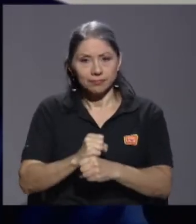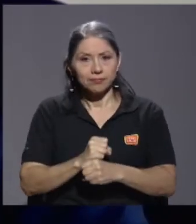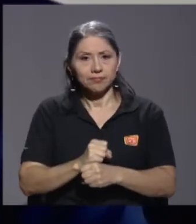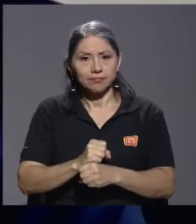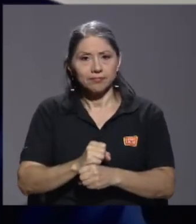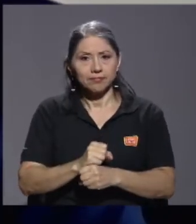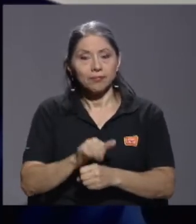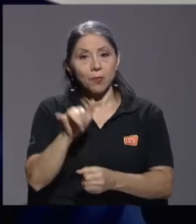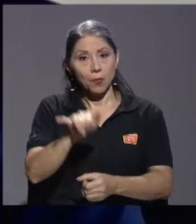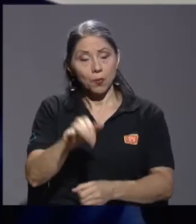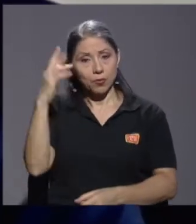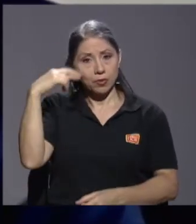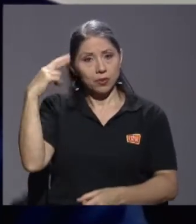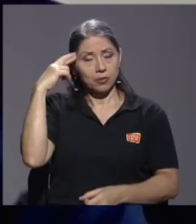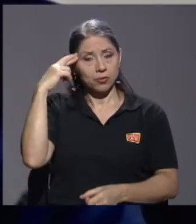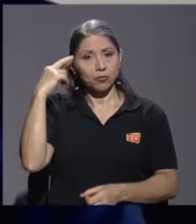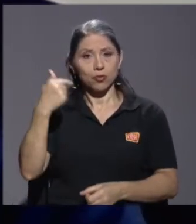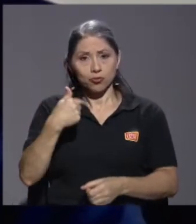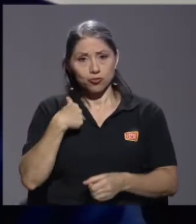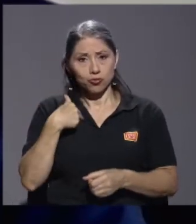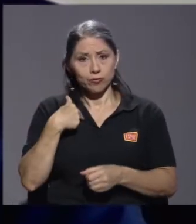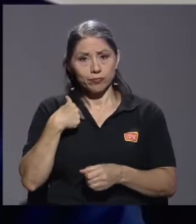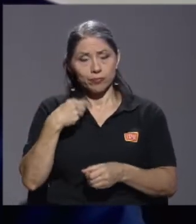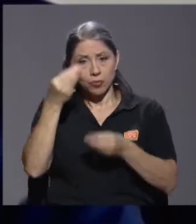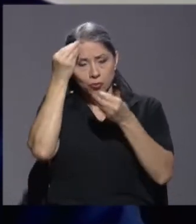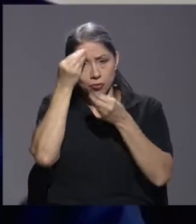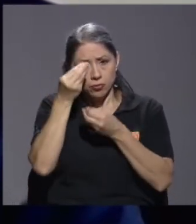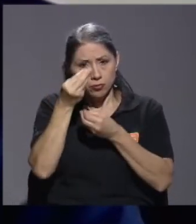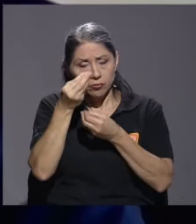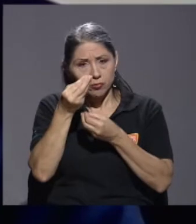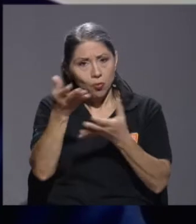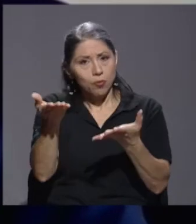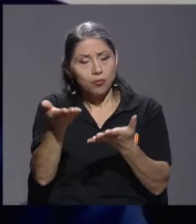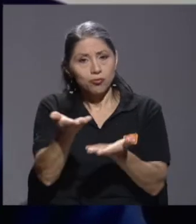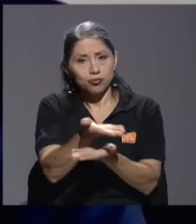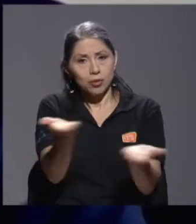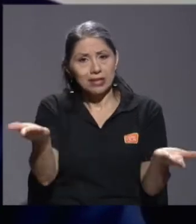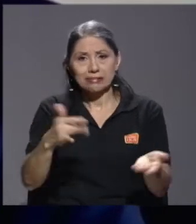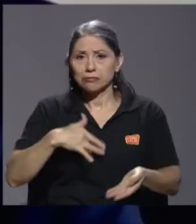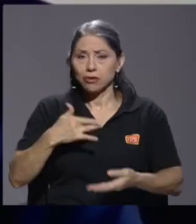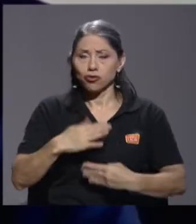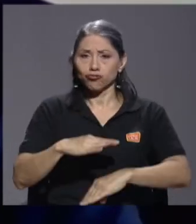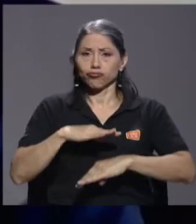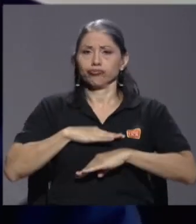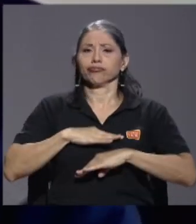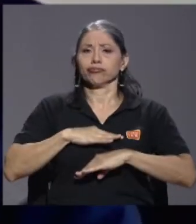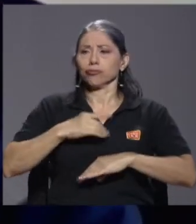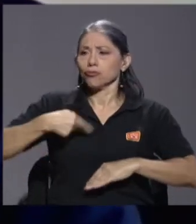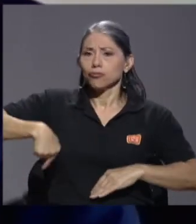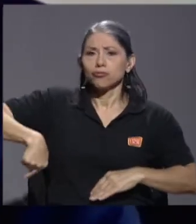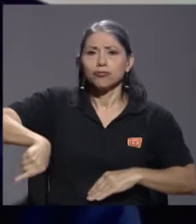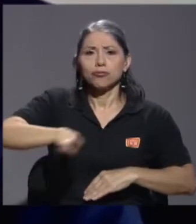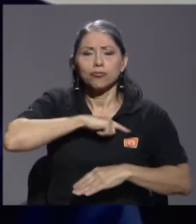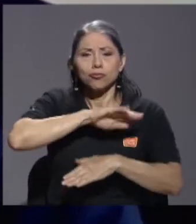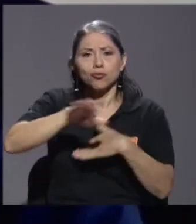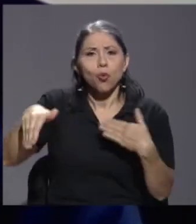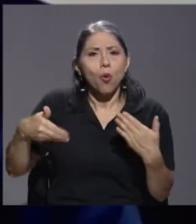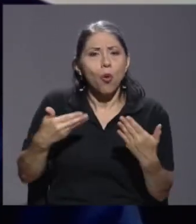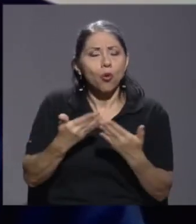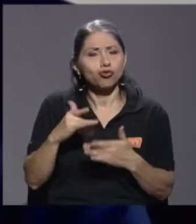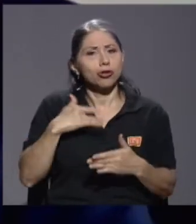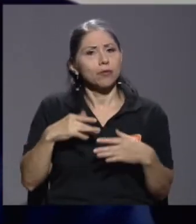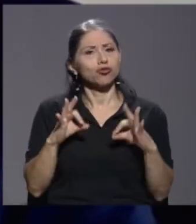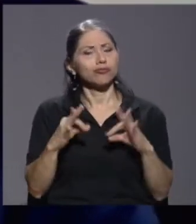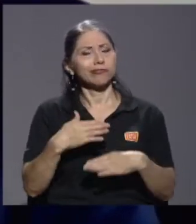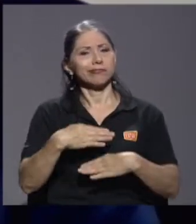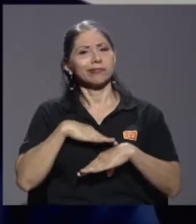por lo cual comparto con ustedes una enorme satisfacción que nos une a todos en el instituto.